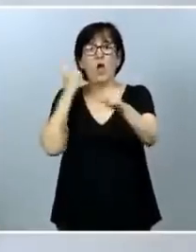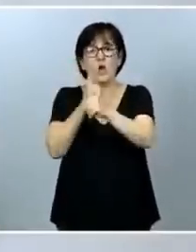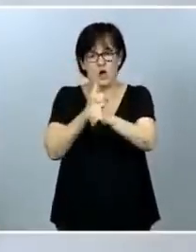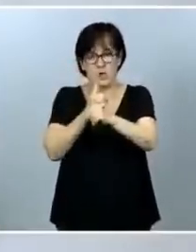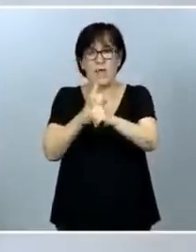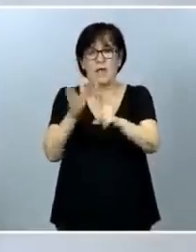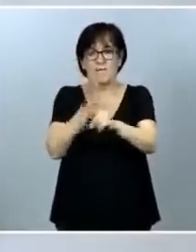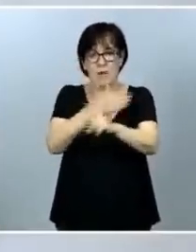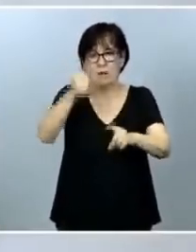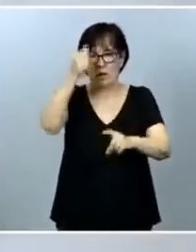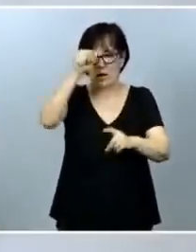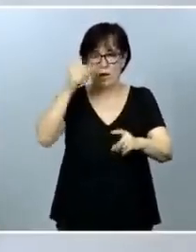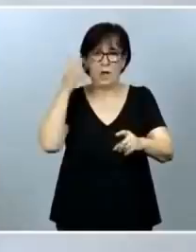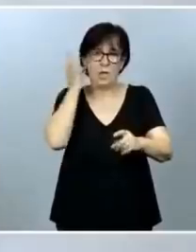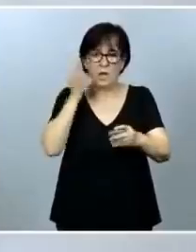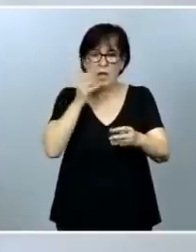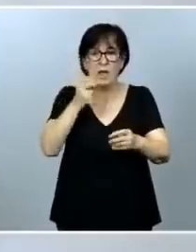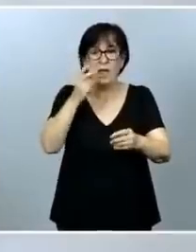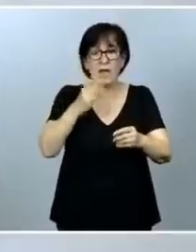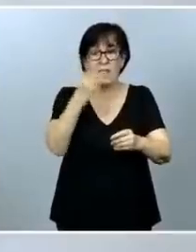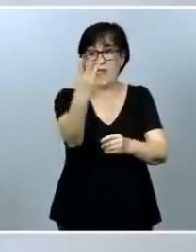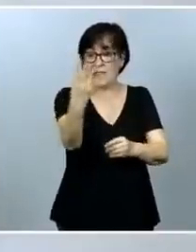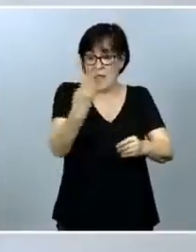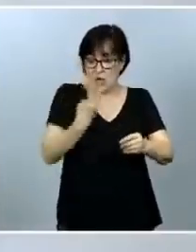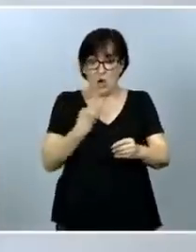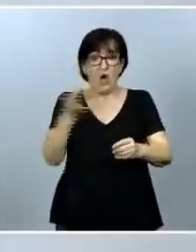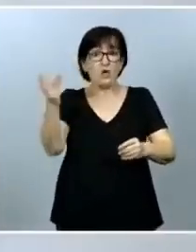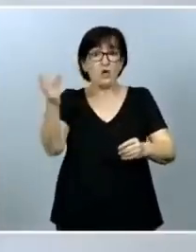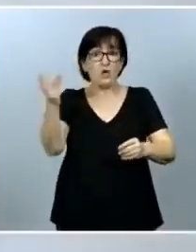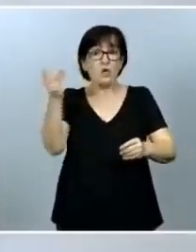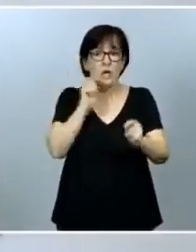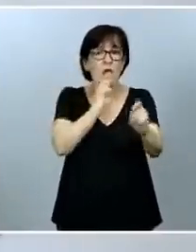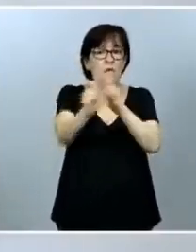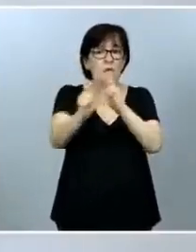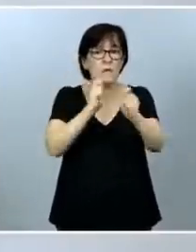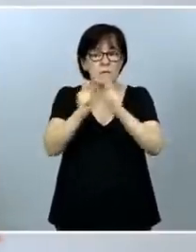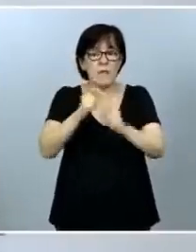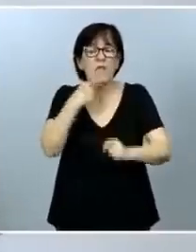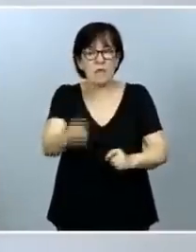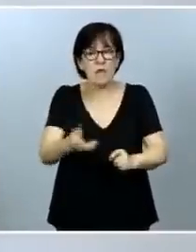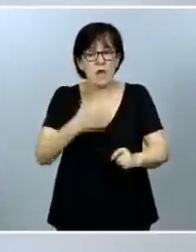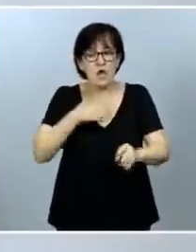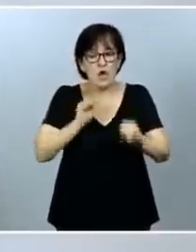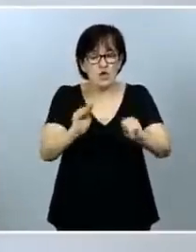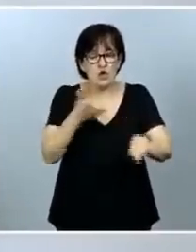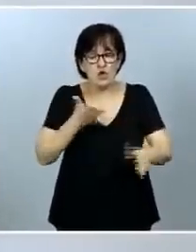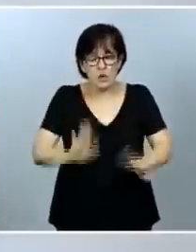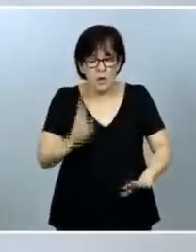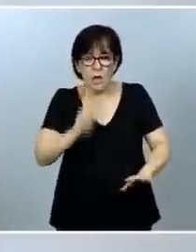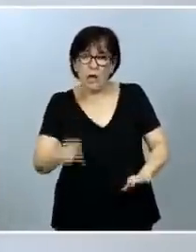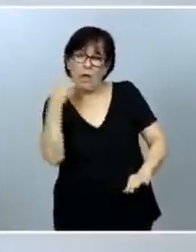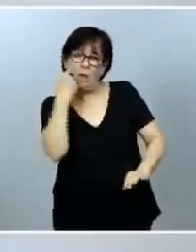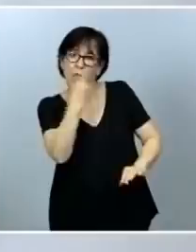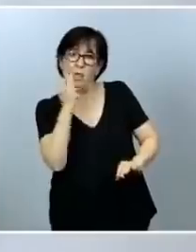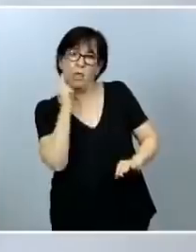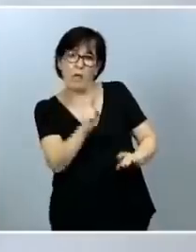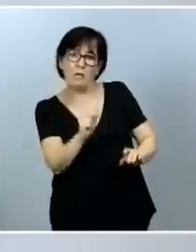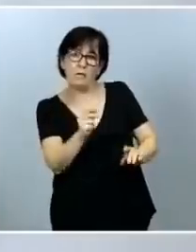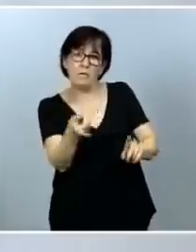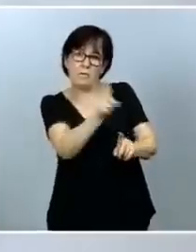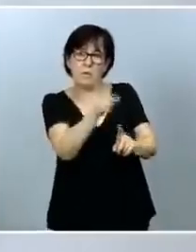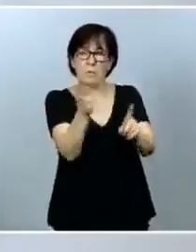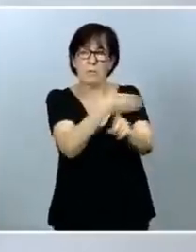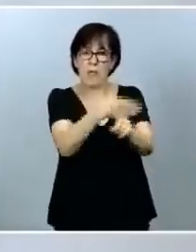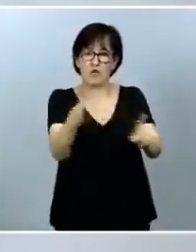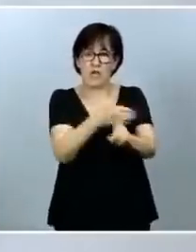estableció que dos de cada tres mujeres entrevistadas afirmaban que sus hijos presenciaban episodios de malos tratos. Y de